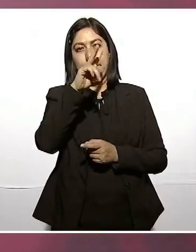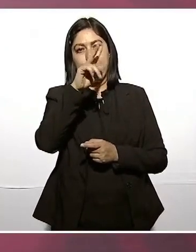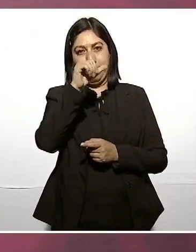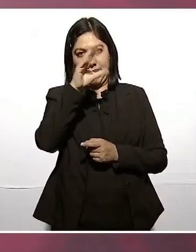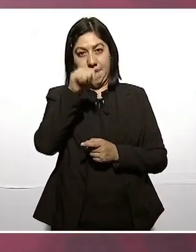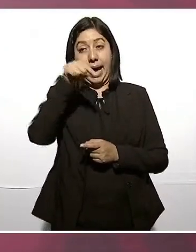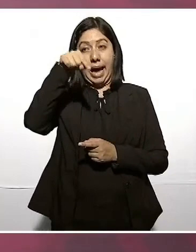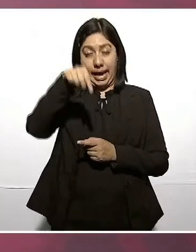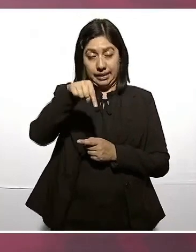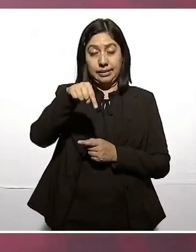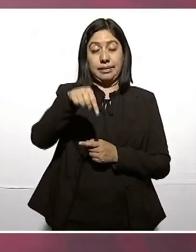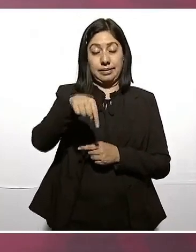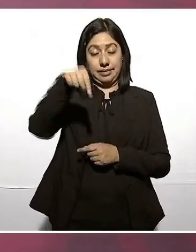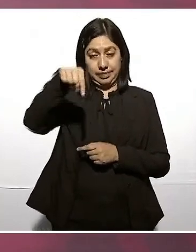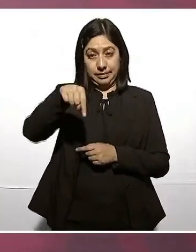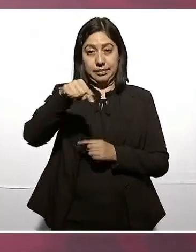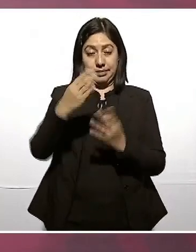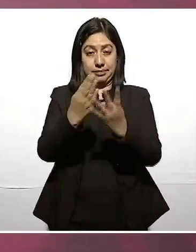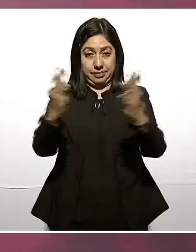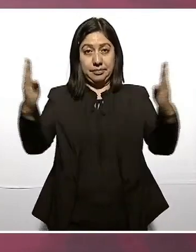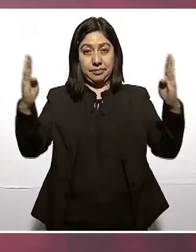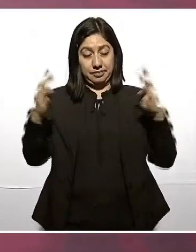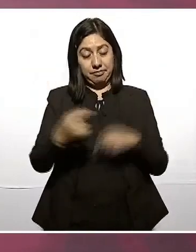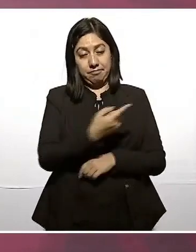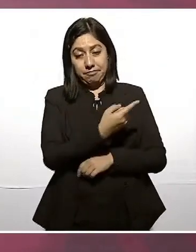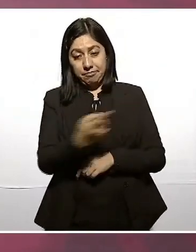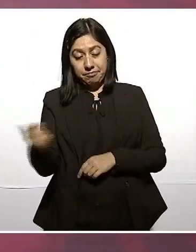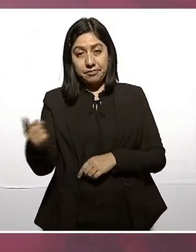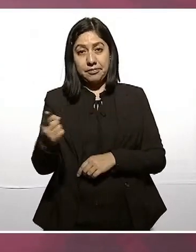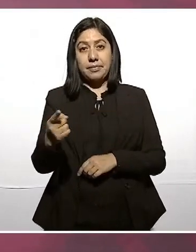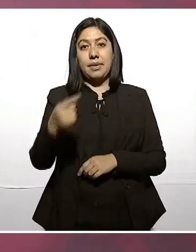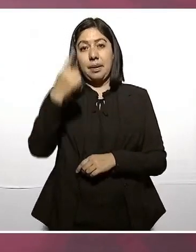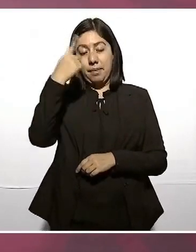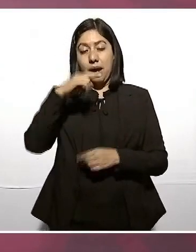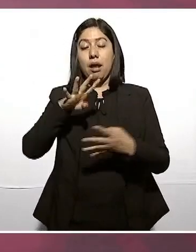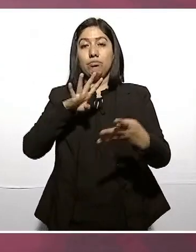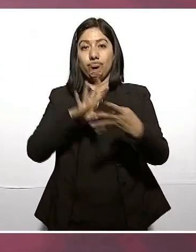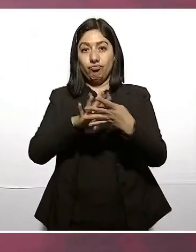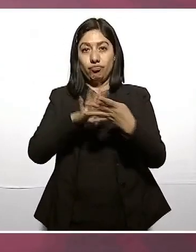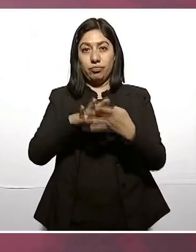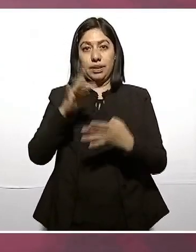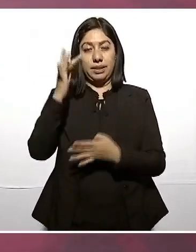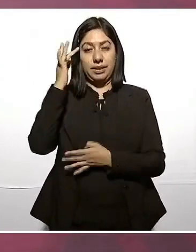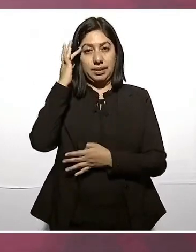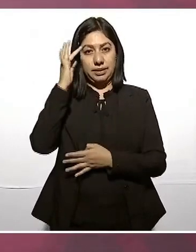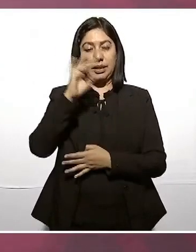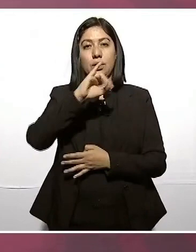aquí, en este fuerte de San Juan Bautista.